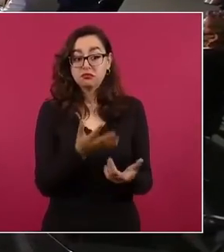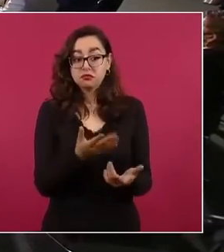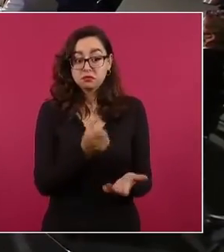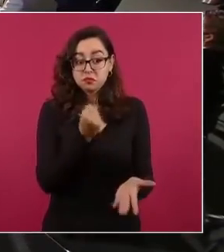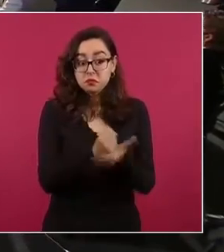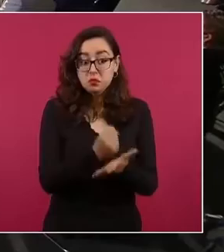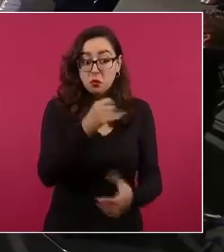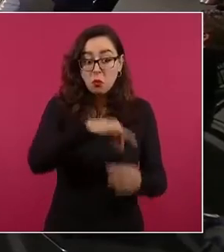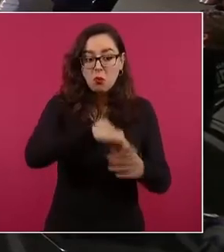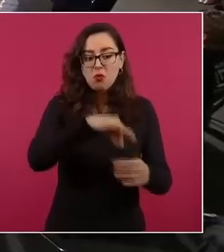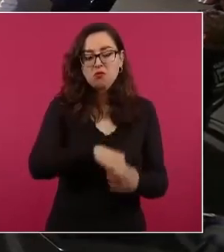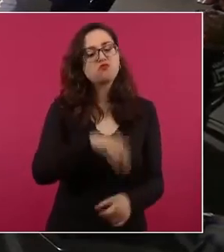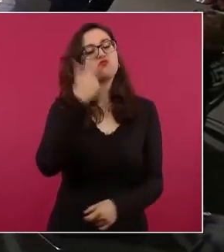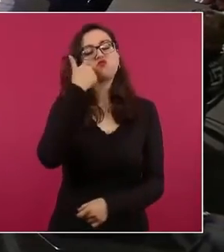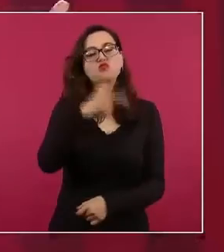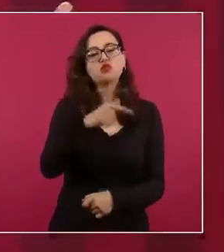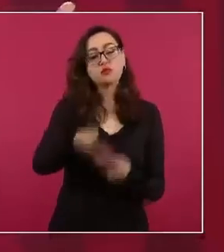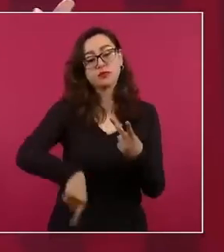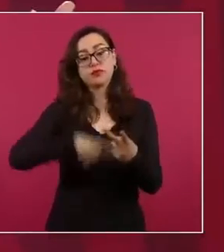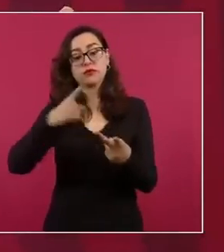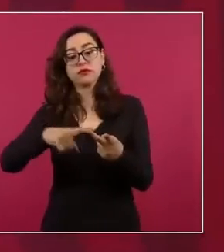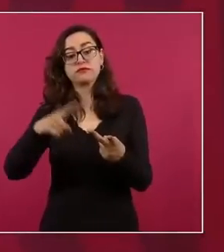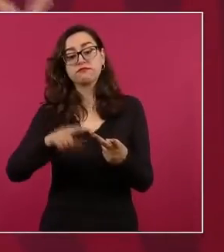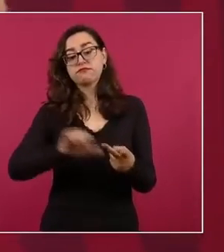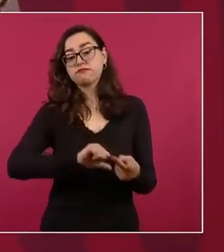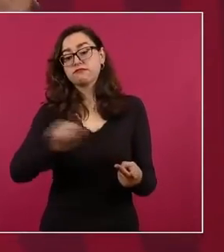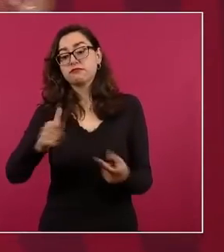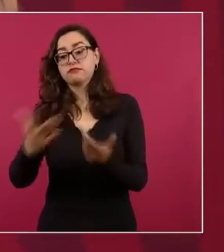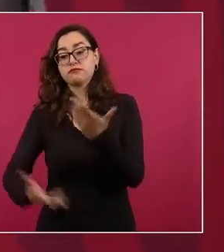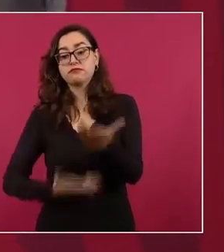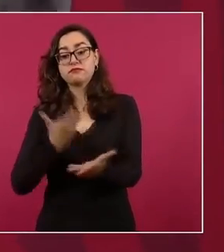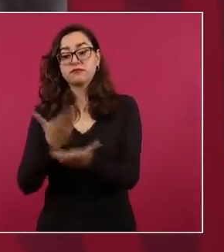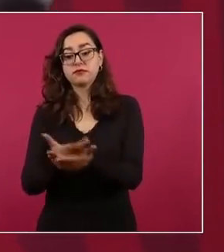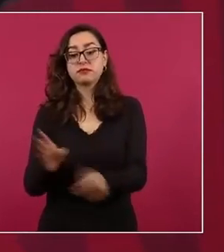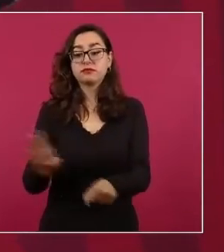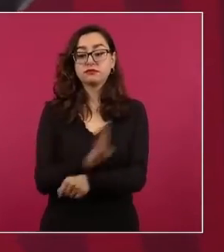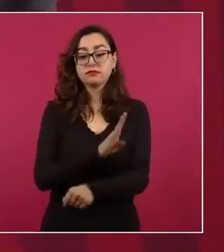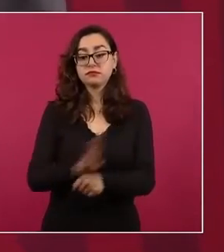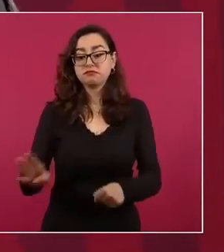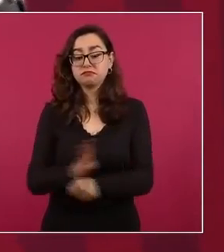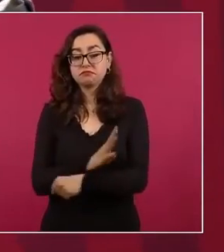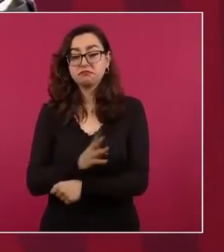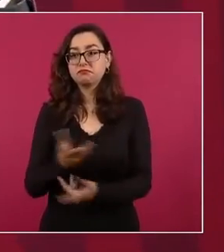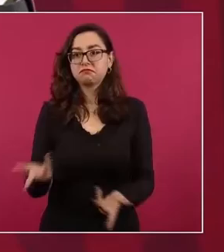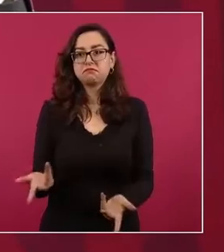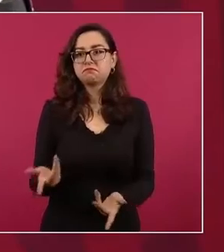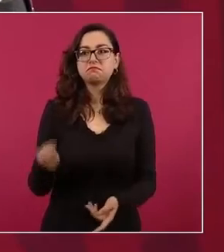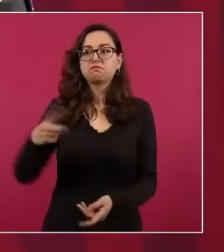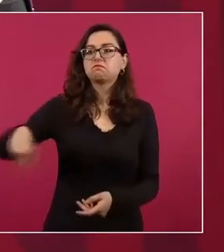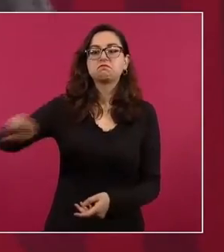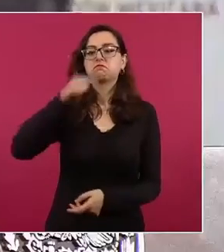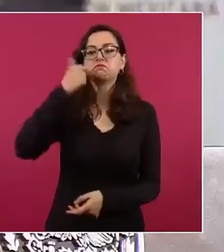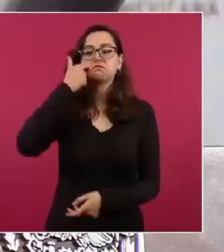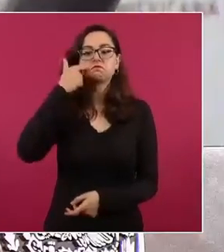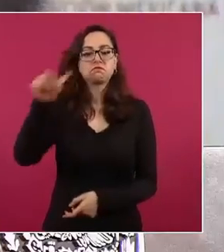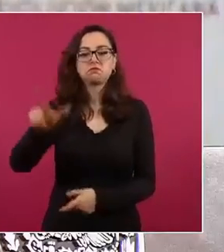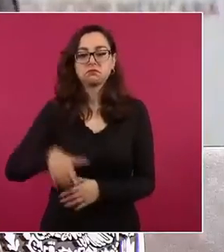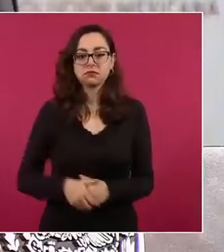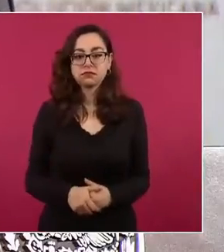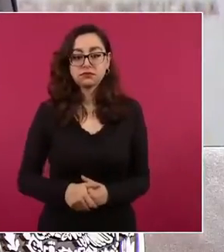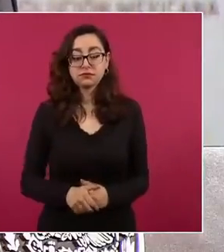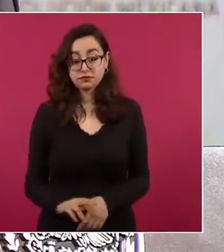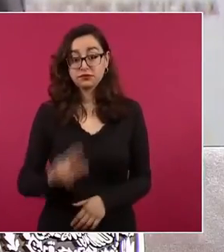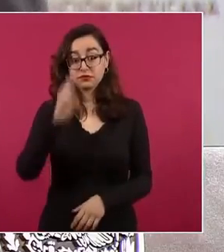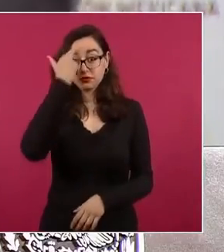Acuérdense que cuando propuse que las pensiones para los adultos mayores se elevaran